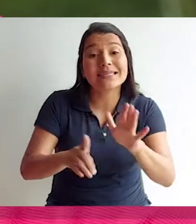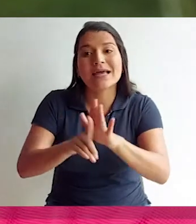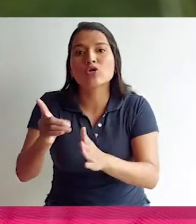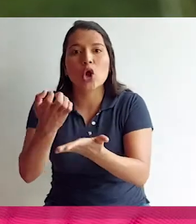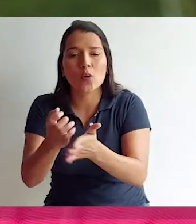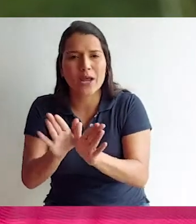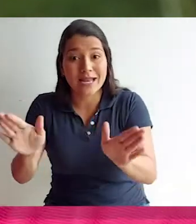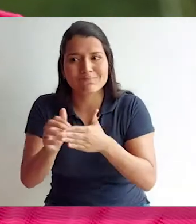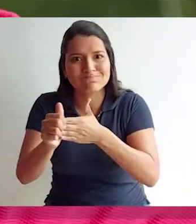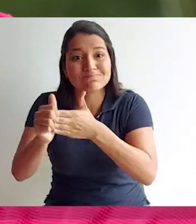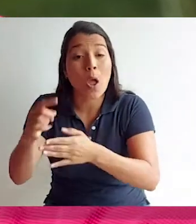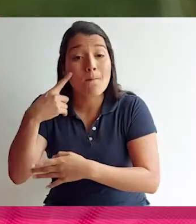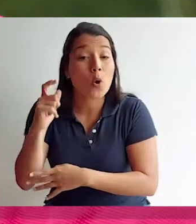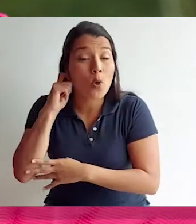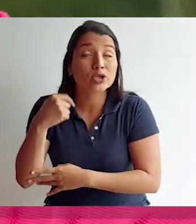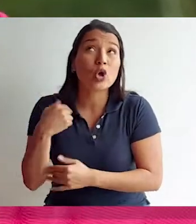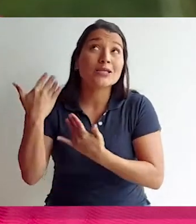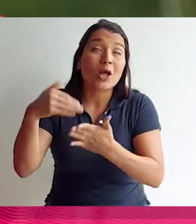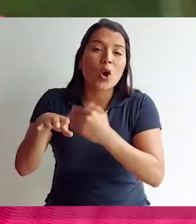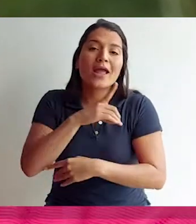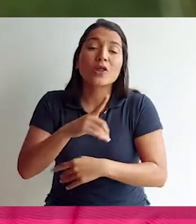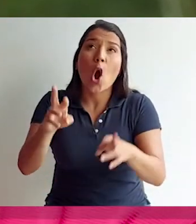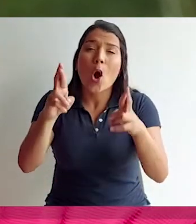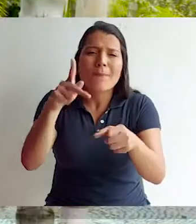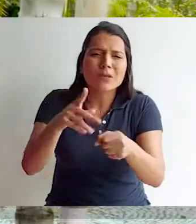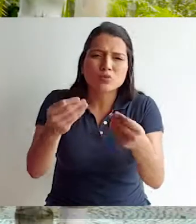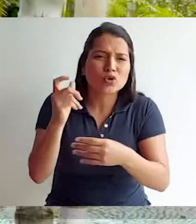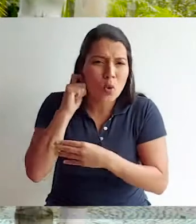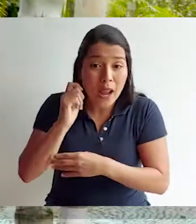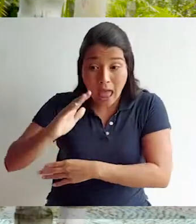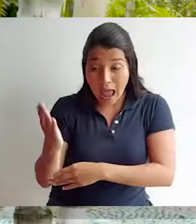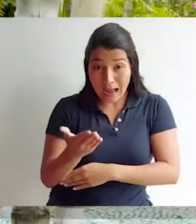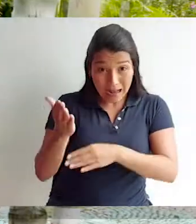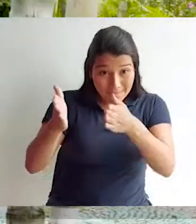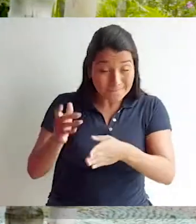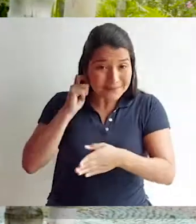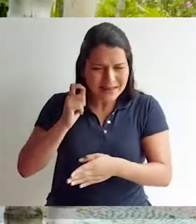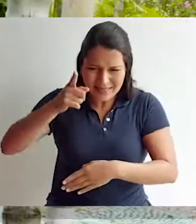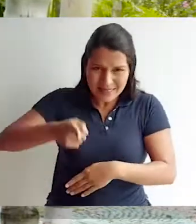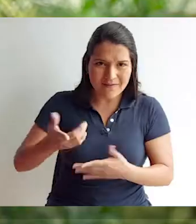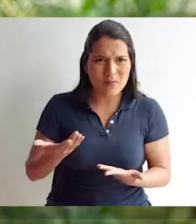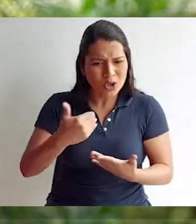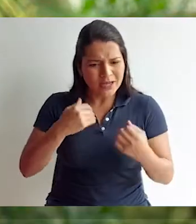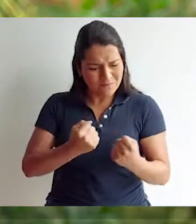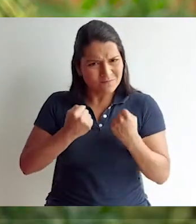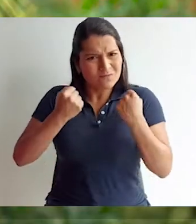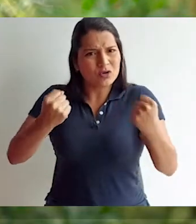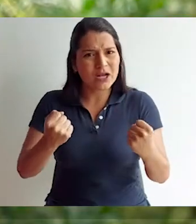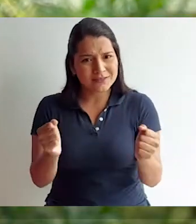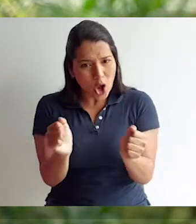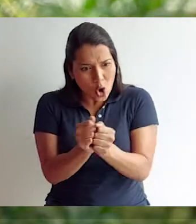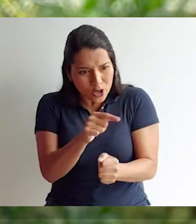empresarial y desarrollo económico en general, liderado por mujeres. Espero en Dios que esto sea de muchas mujeres. Las campesinas